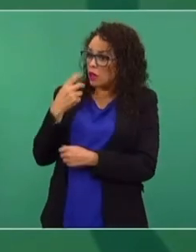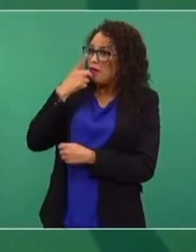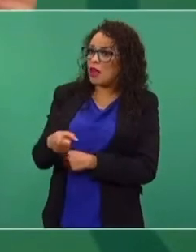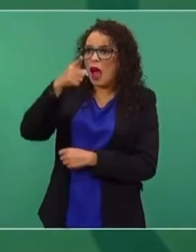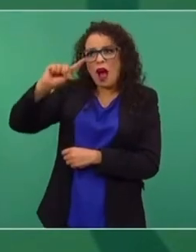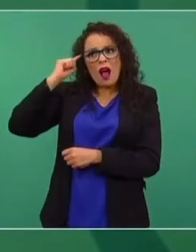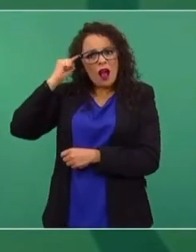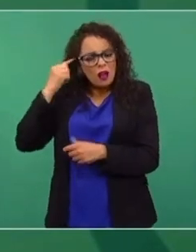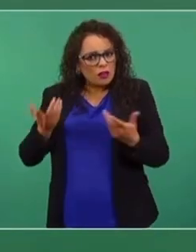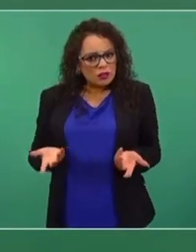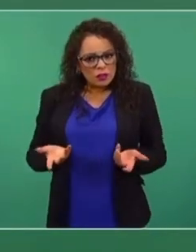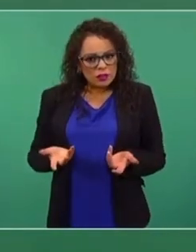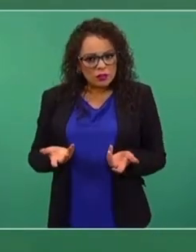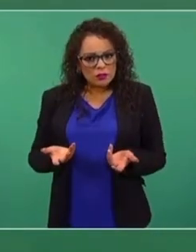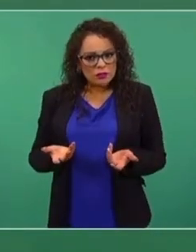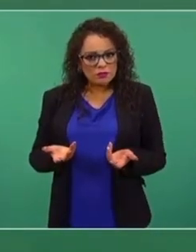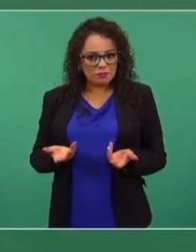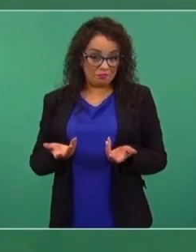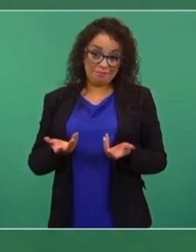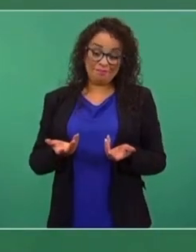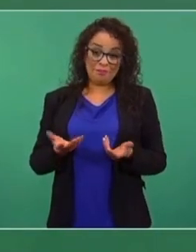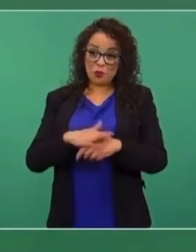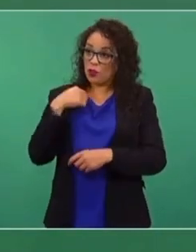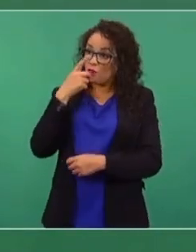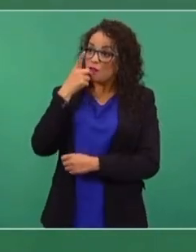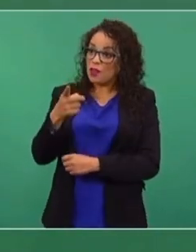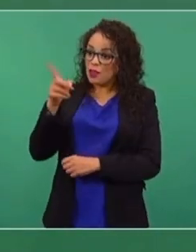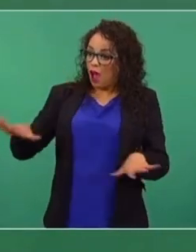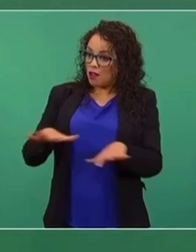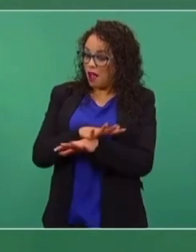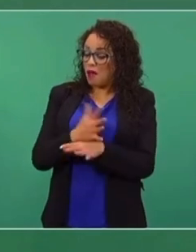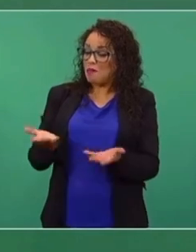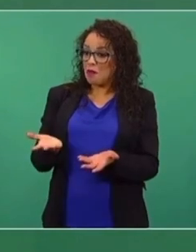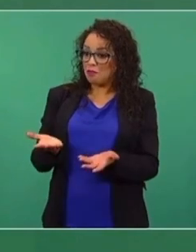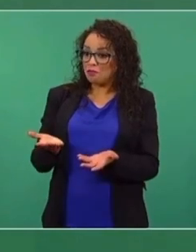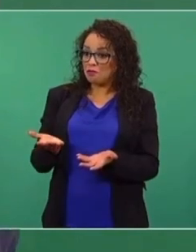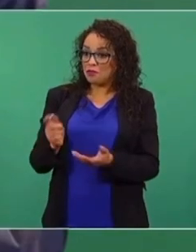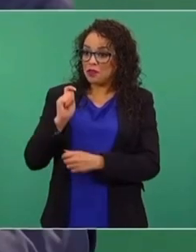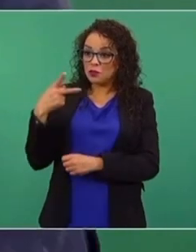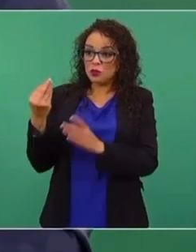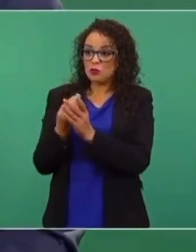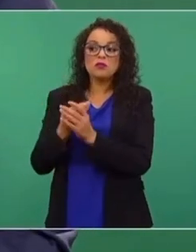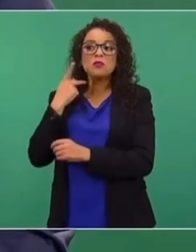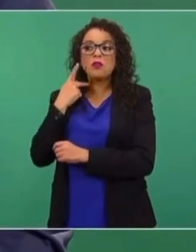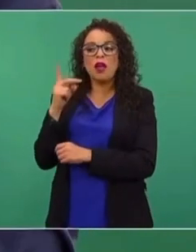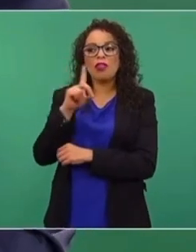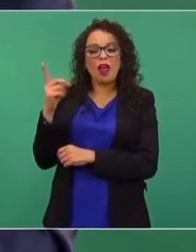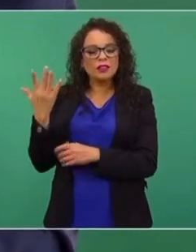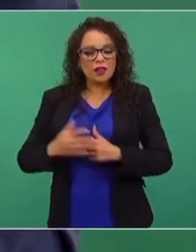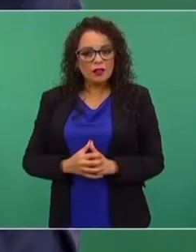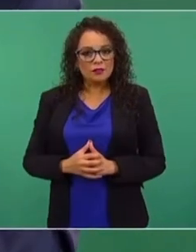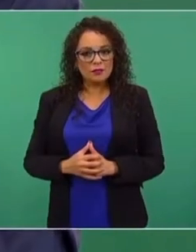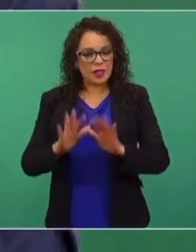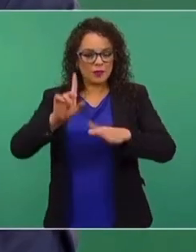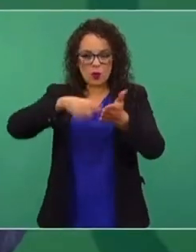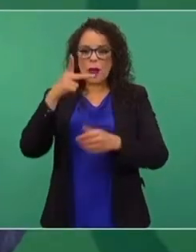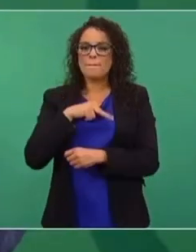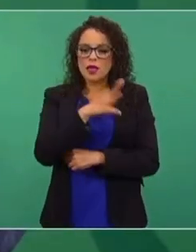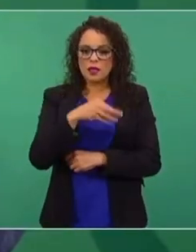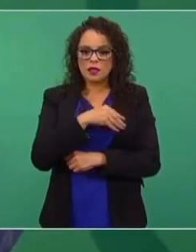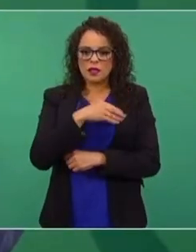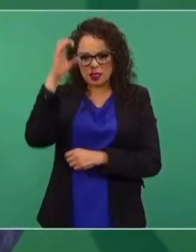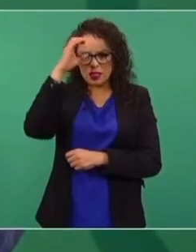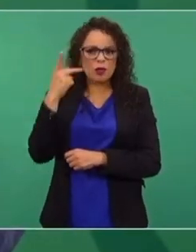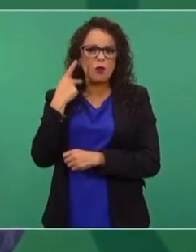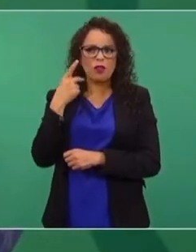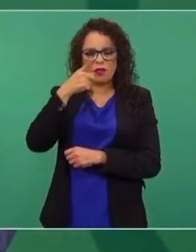porque digo que se derechizó. Y esto de tiempo atrás. Una vez mi hijo estaba tomando clases en